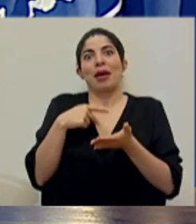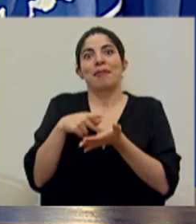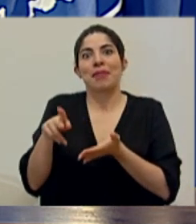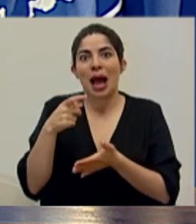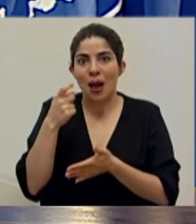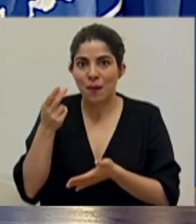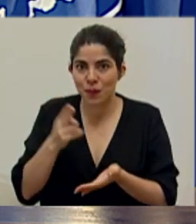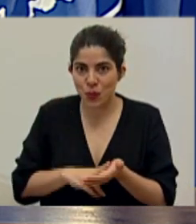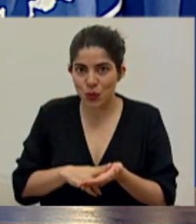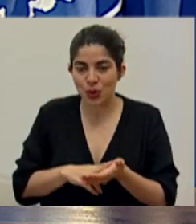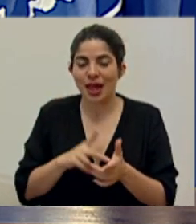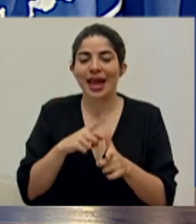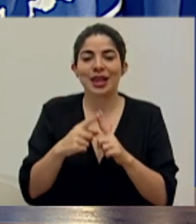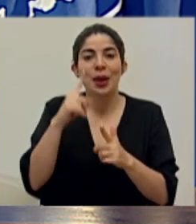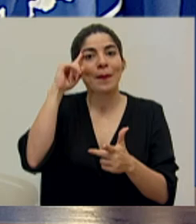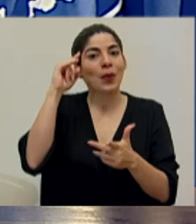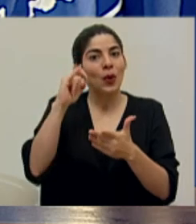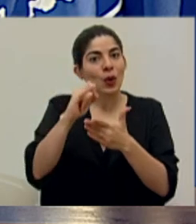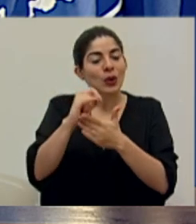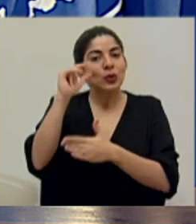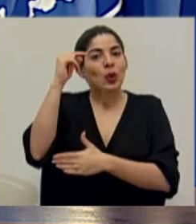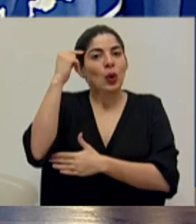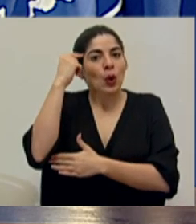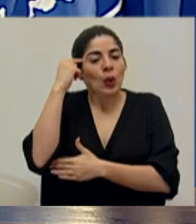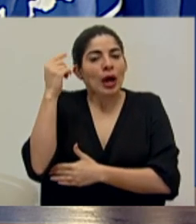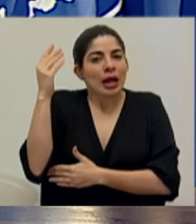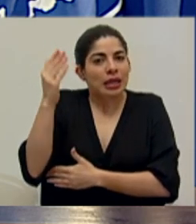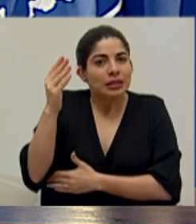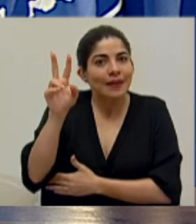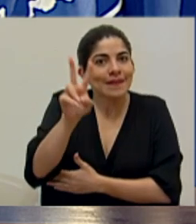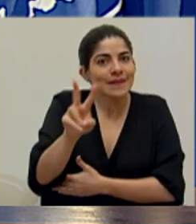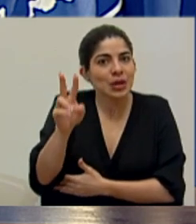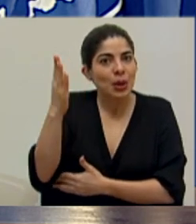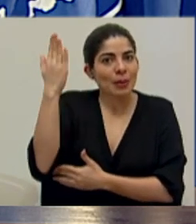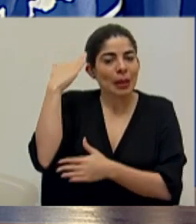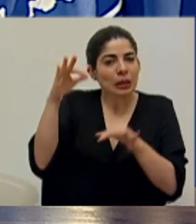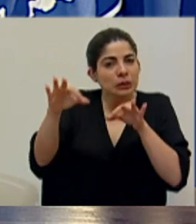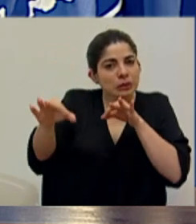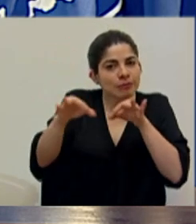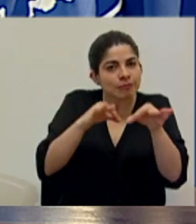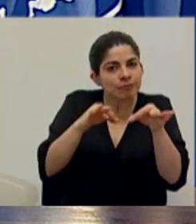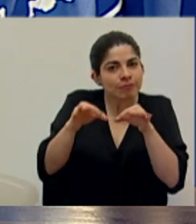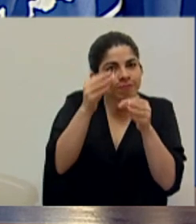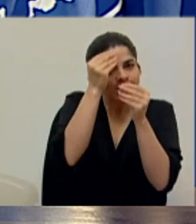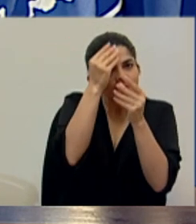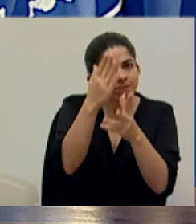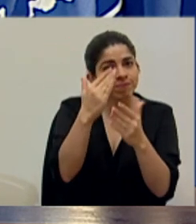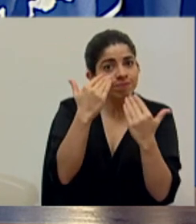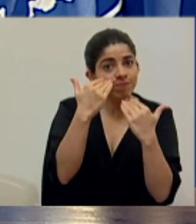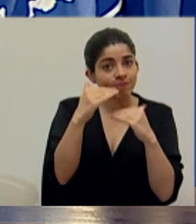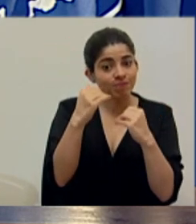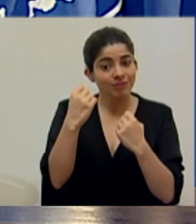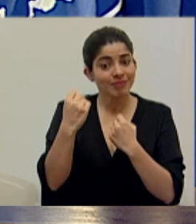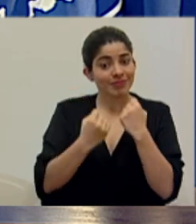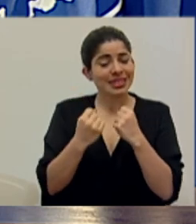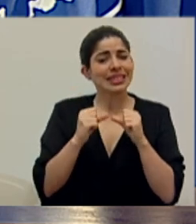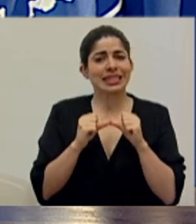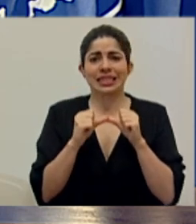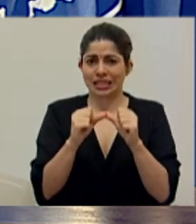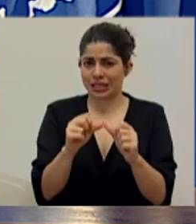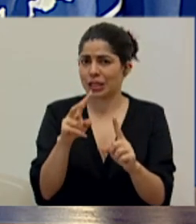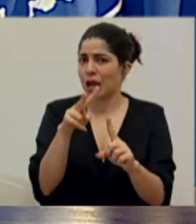Ese ha sido el sentido de las intervenciones del gobierno de la República el viernes pasado, señalando que la restricción vehicular sigue